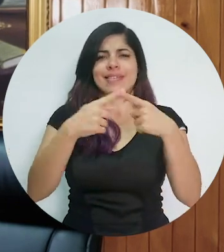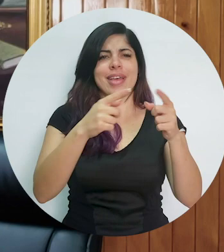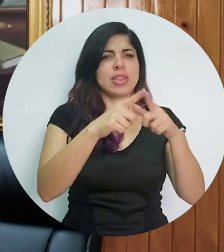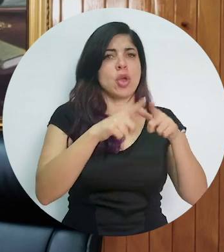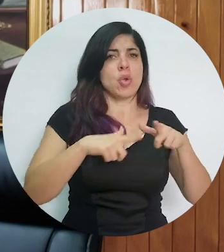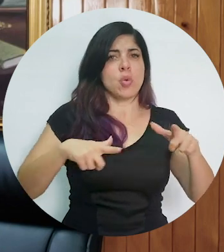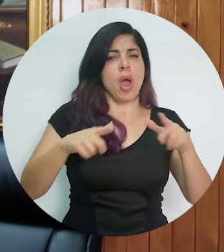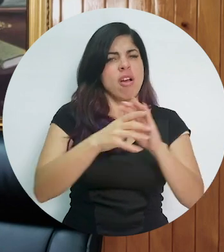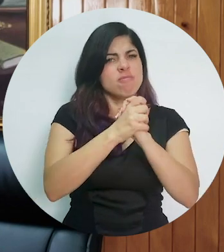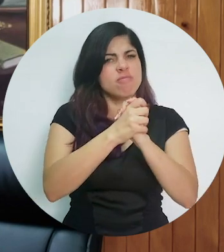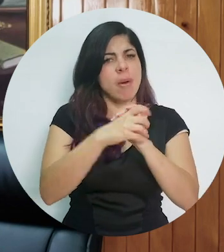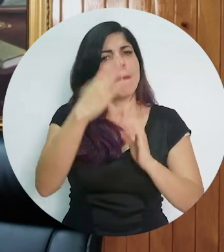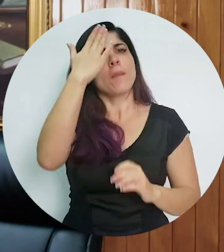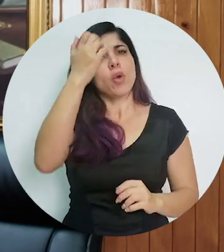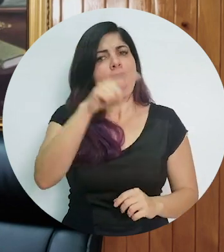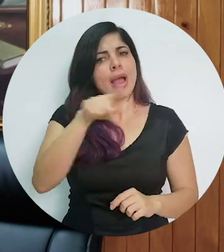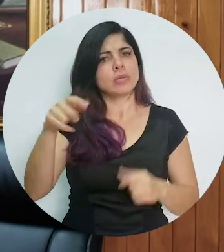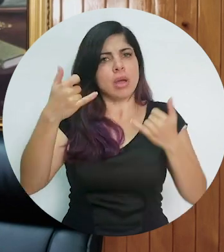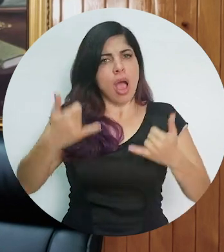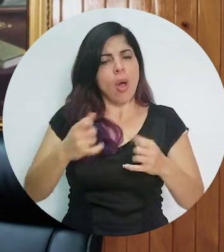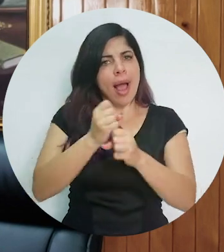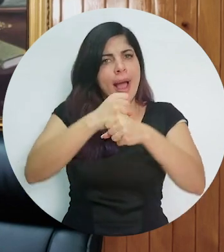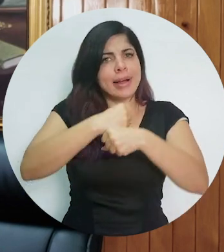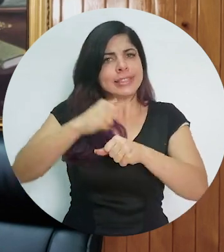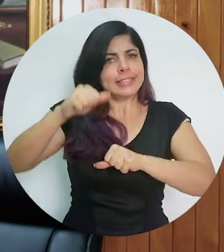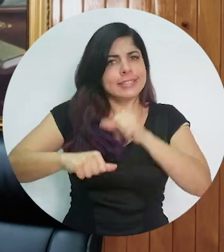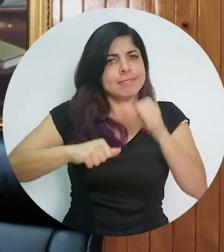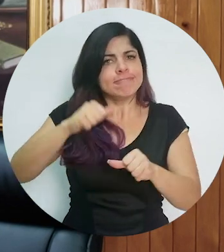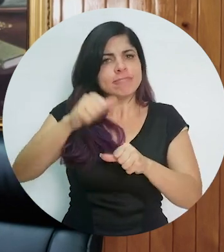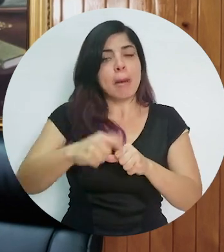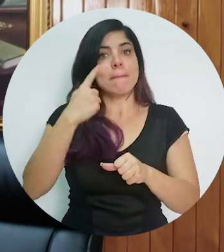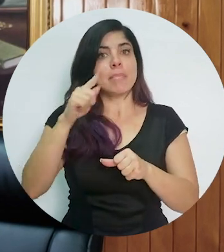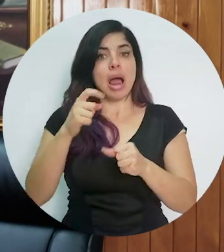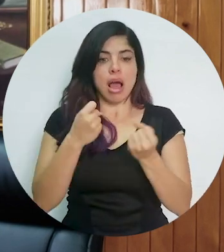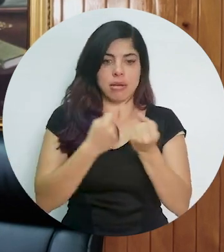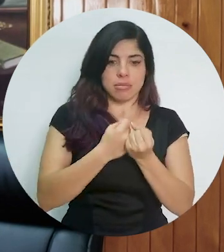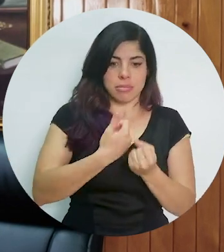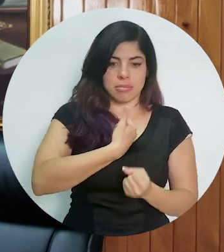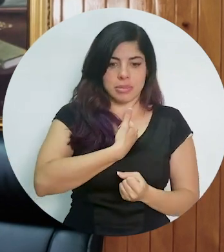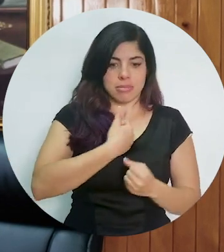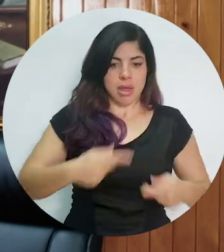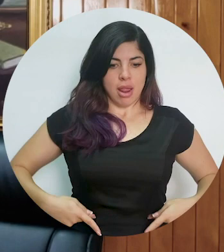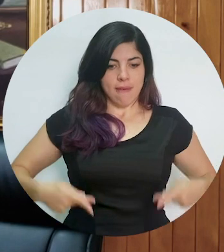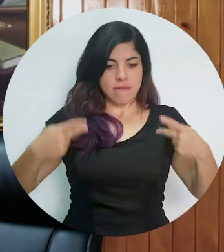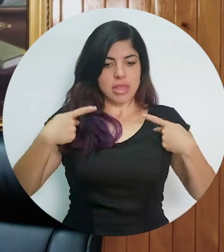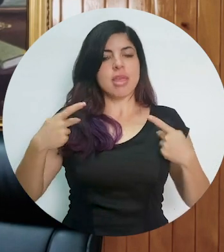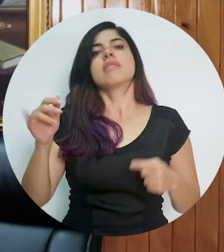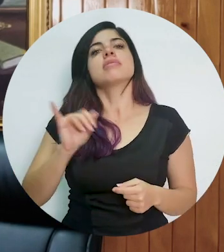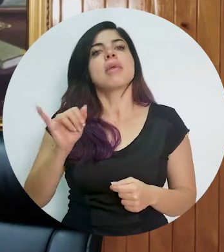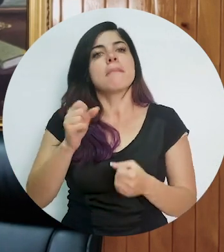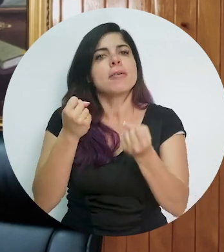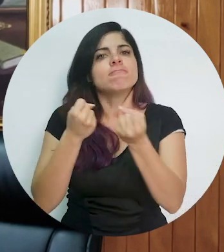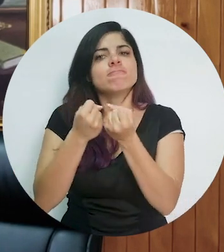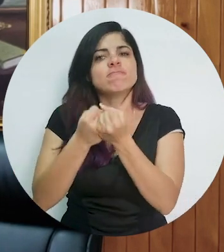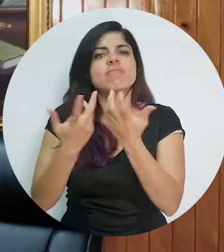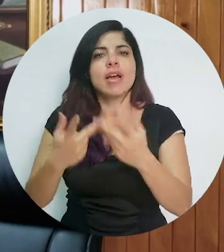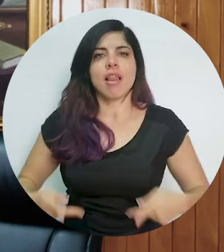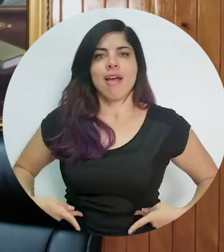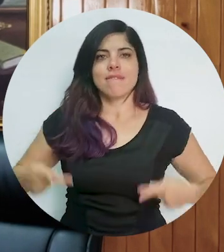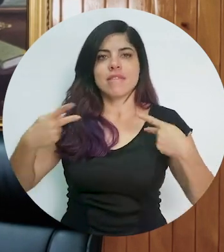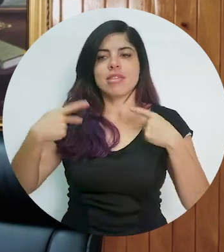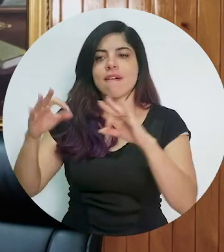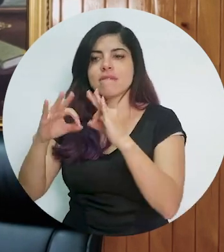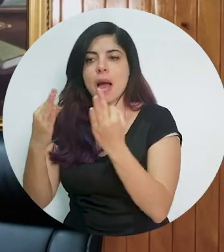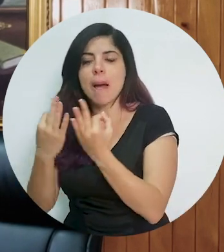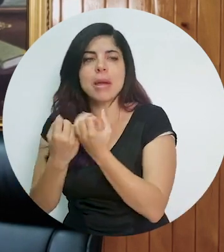diferentes espacios, hoy están haciendo un esfuerzo, no solamente para contribuir con su propia vida, sino para contribuir con la vida de